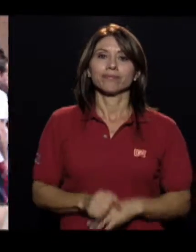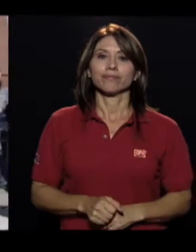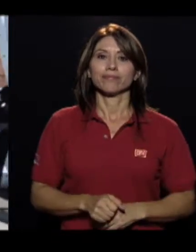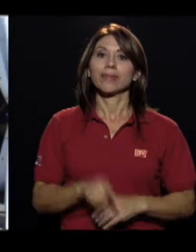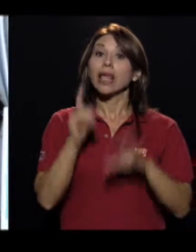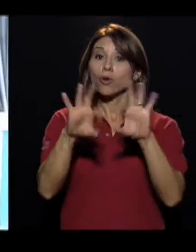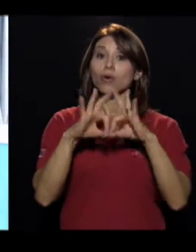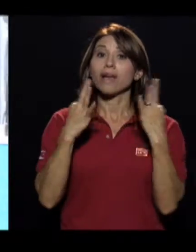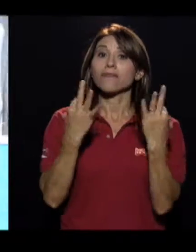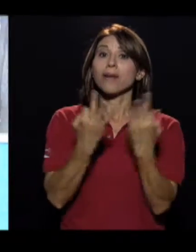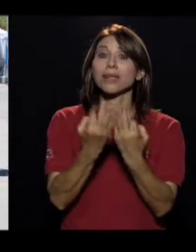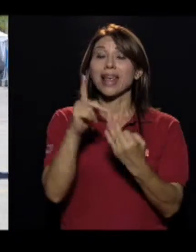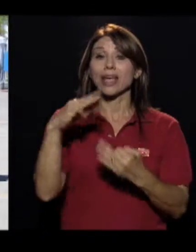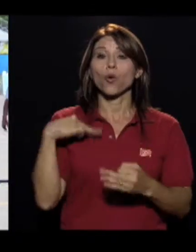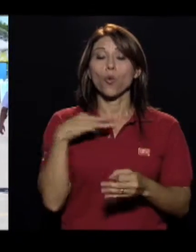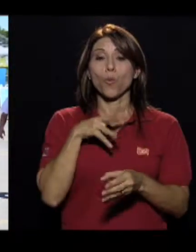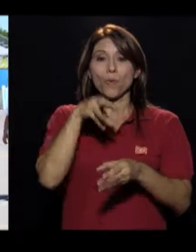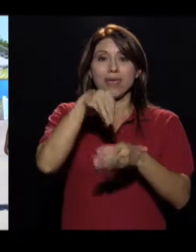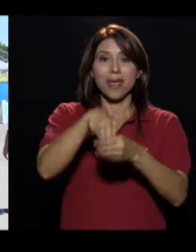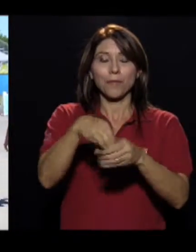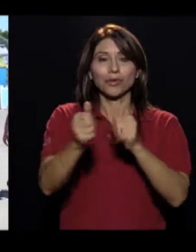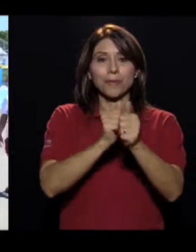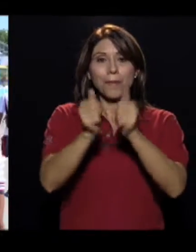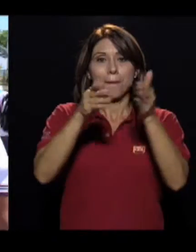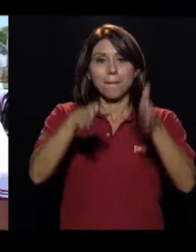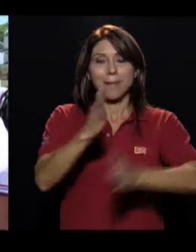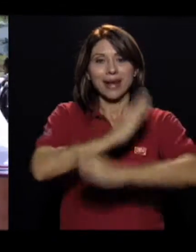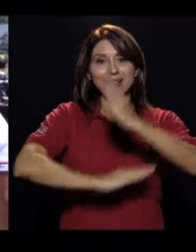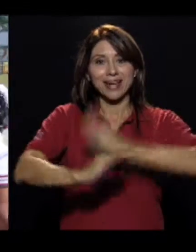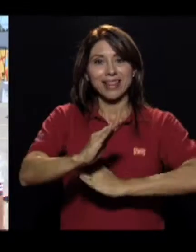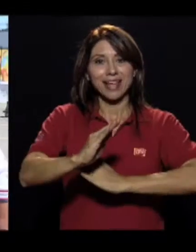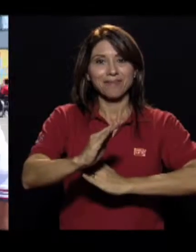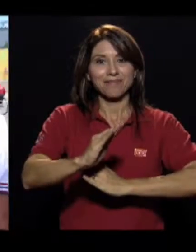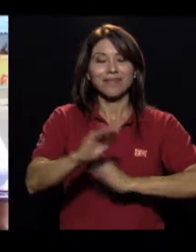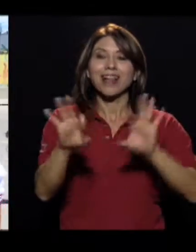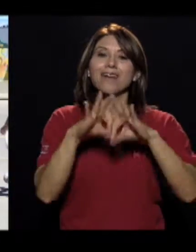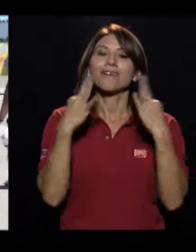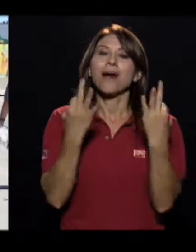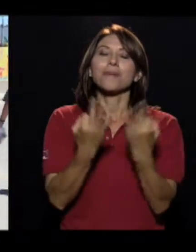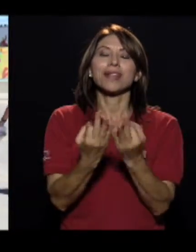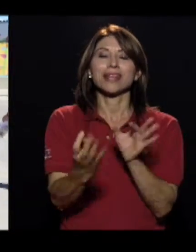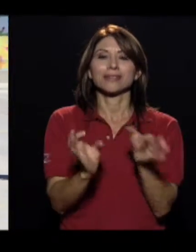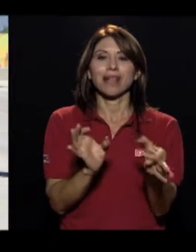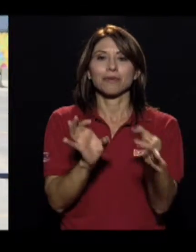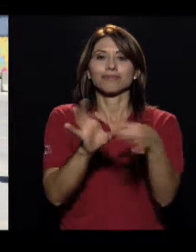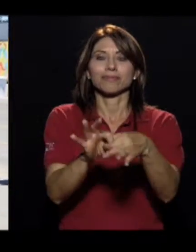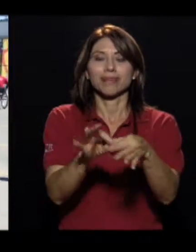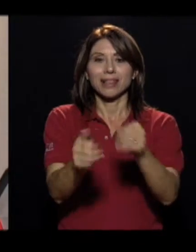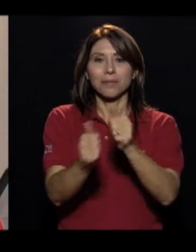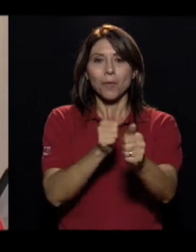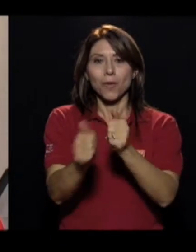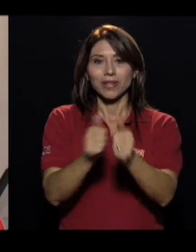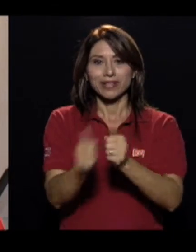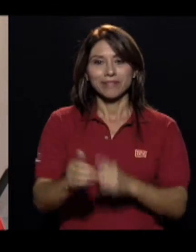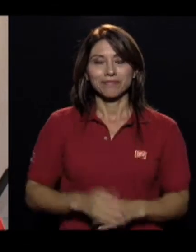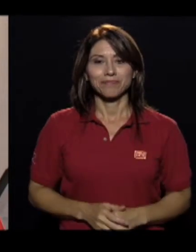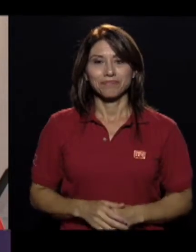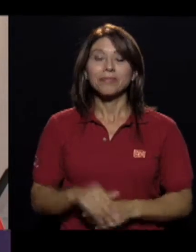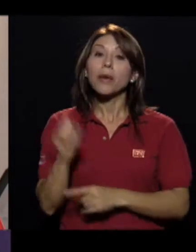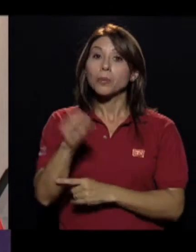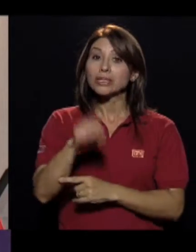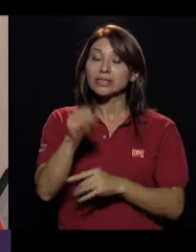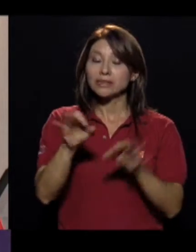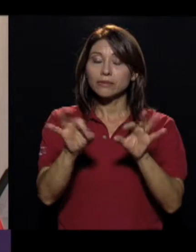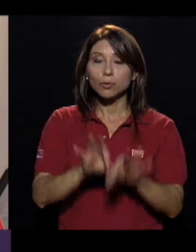es para atleta, en la mayoría de casos la familia se vuelve una familia ligada a este deporte. Sí, sí vale la pena, de hecho